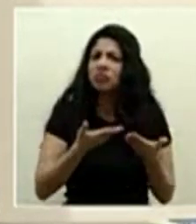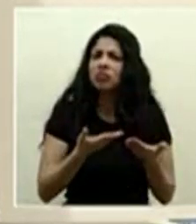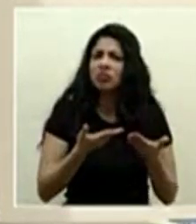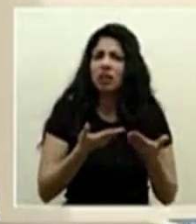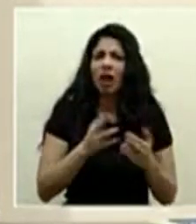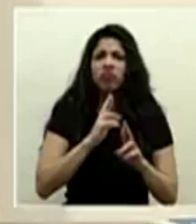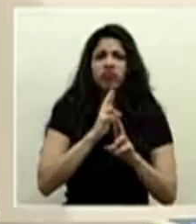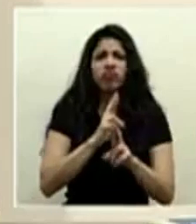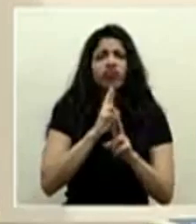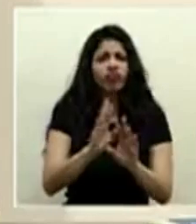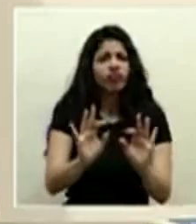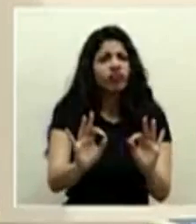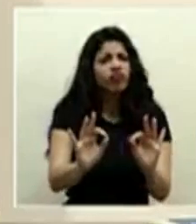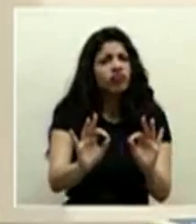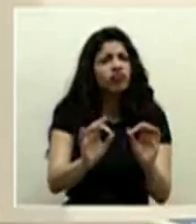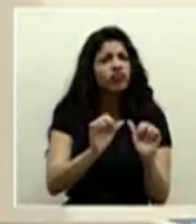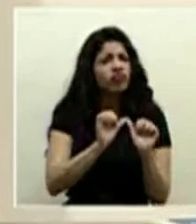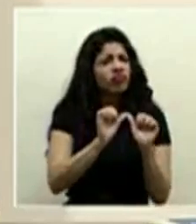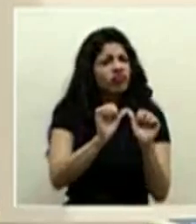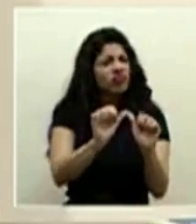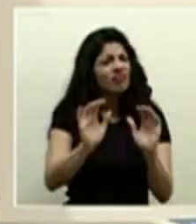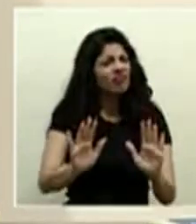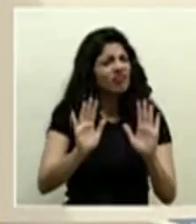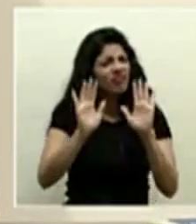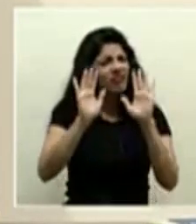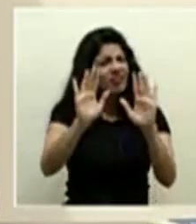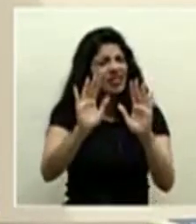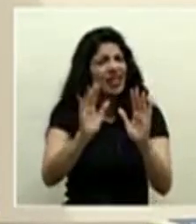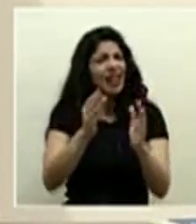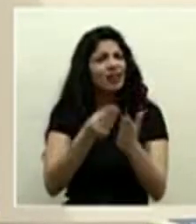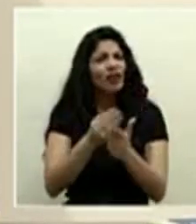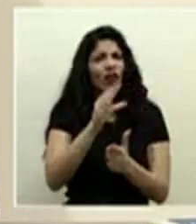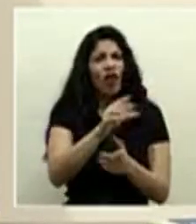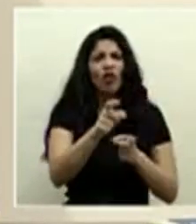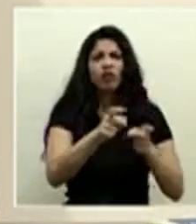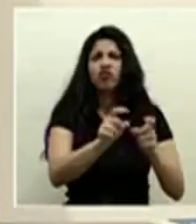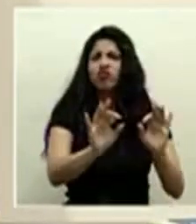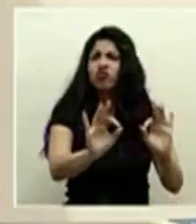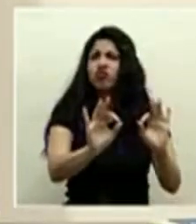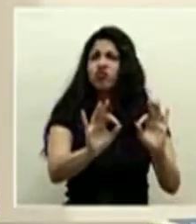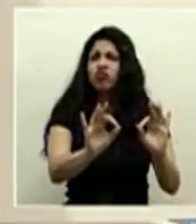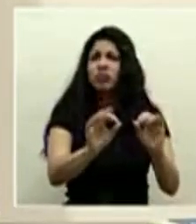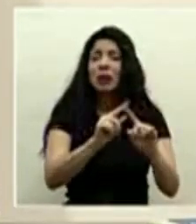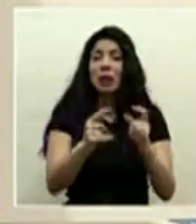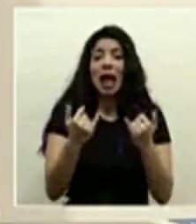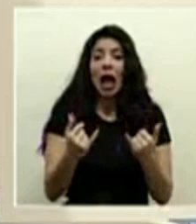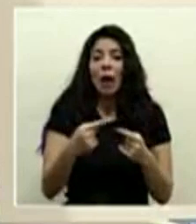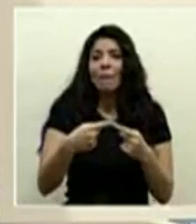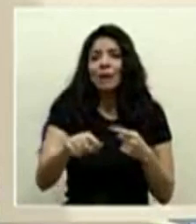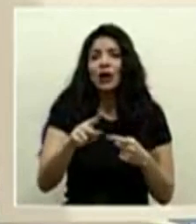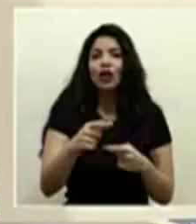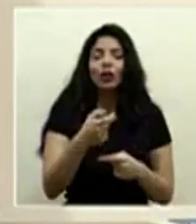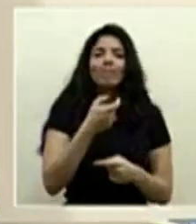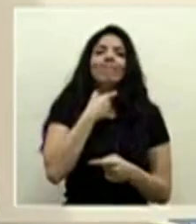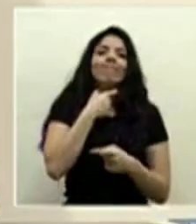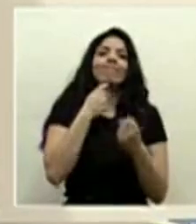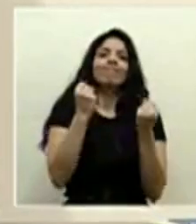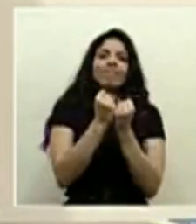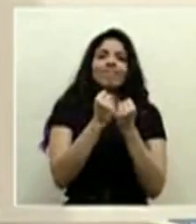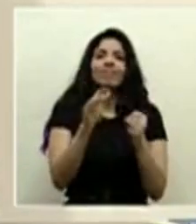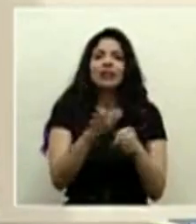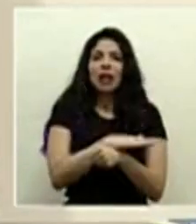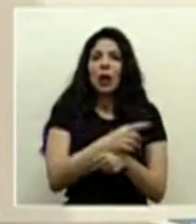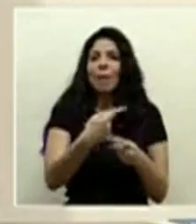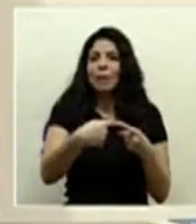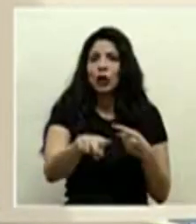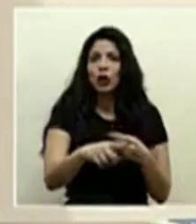resultados y ha sido una excelente inversión pero ya estamos a punto de saturarlo al día